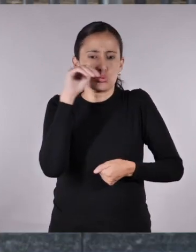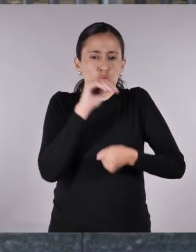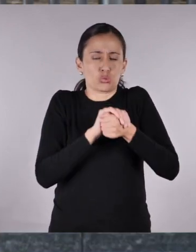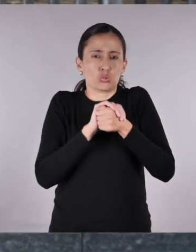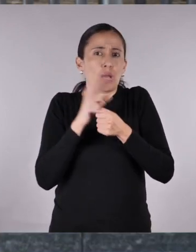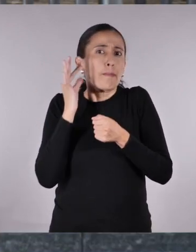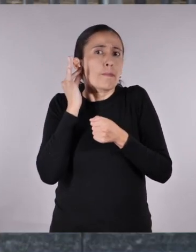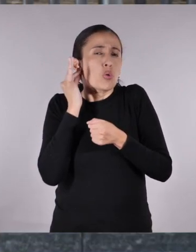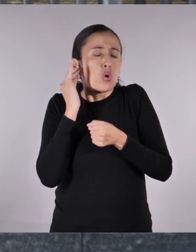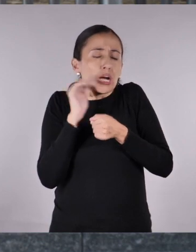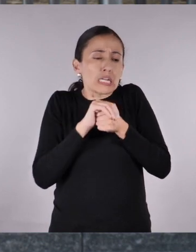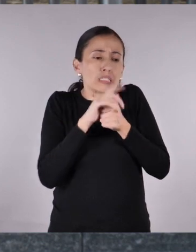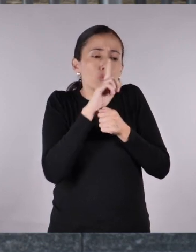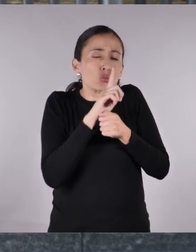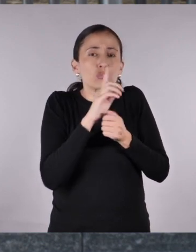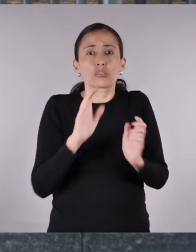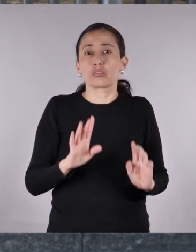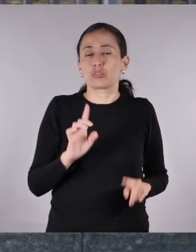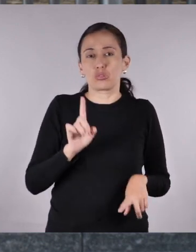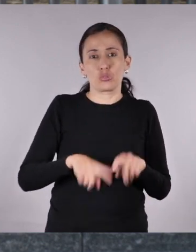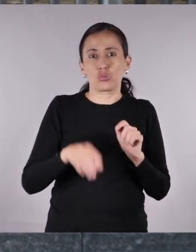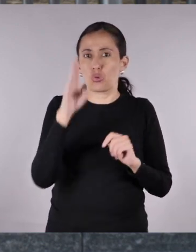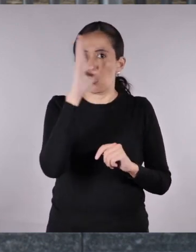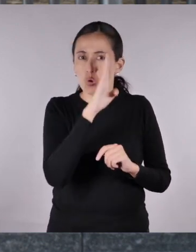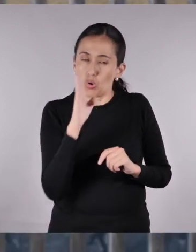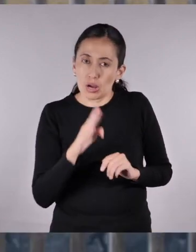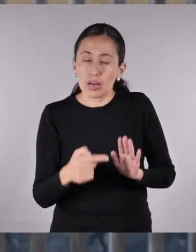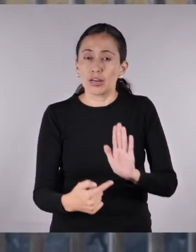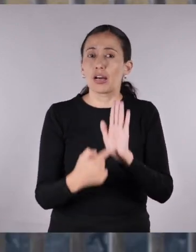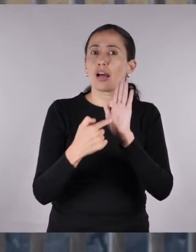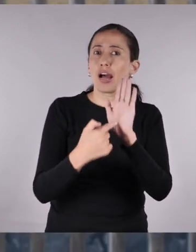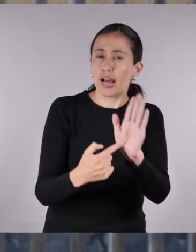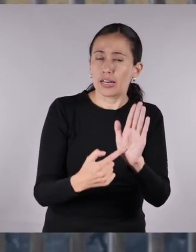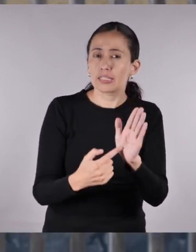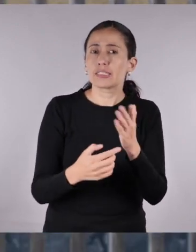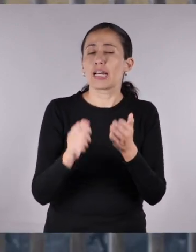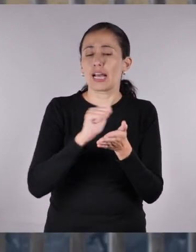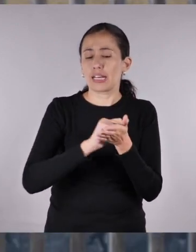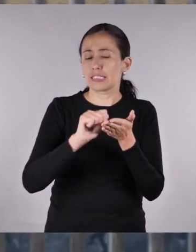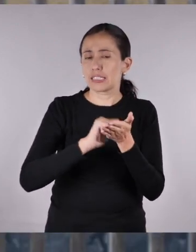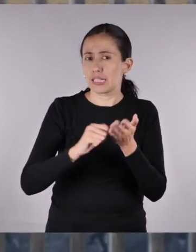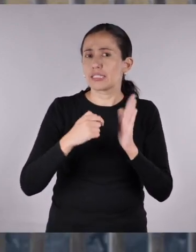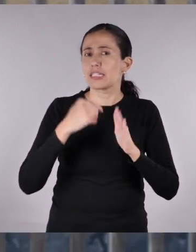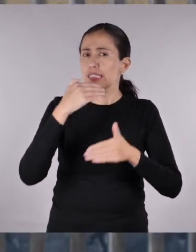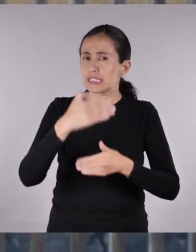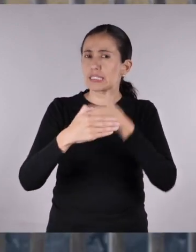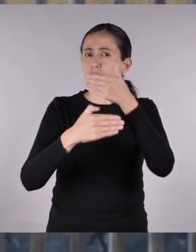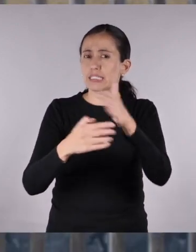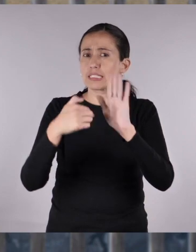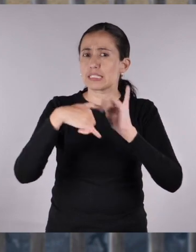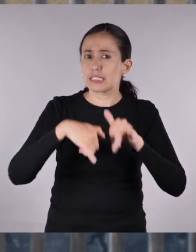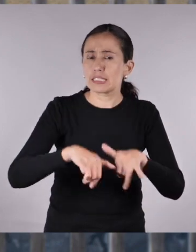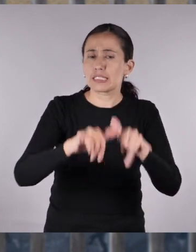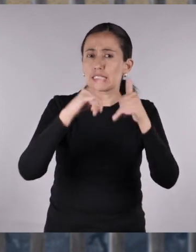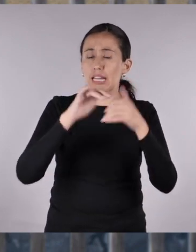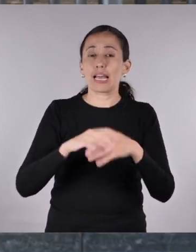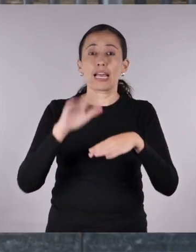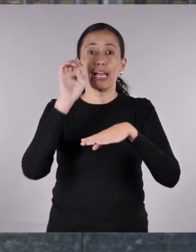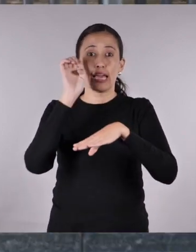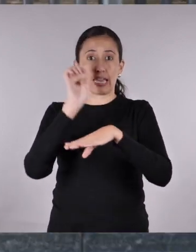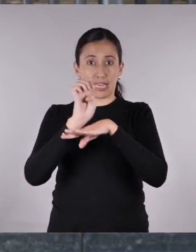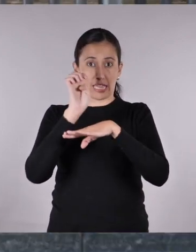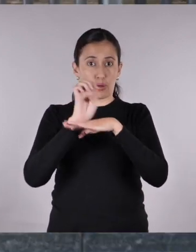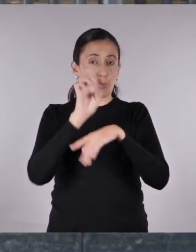tener que escondernos para poder mostrar al mundo lo que tenemos que decir. Así grandes artistas y escritoras podrán seguir maravillándonos.